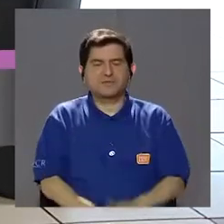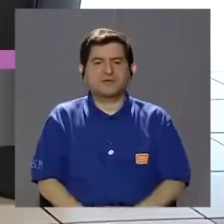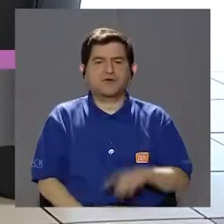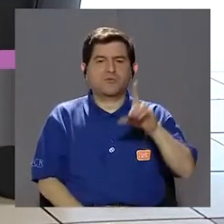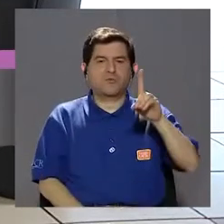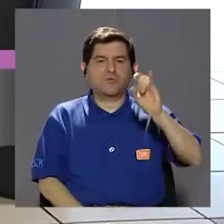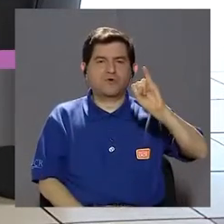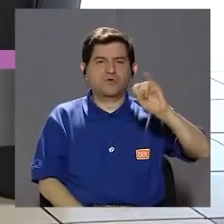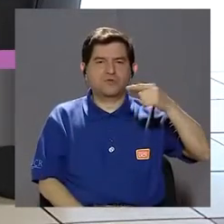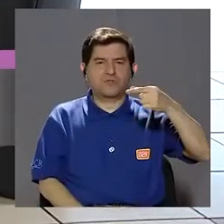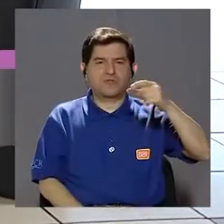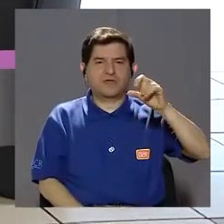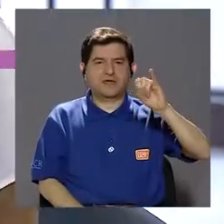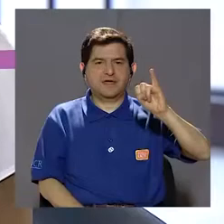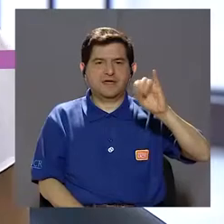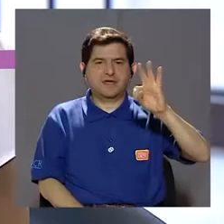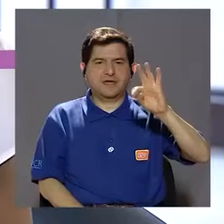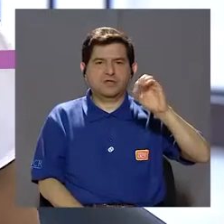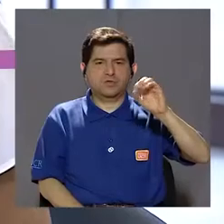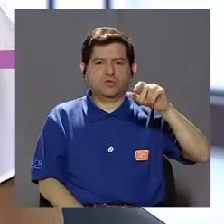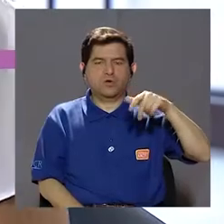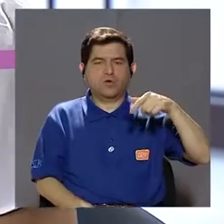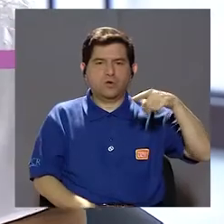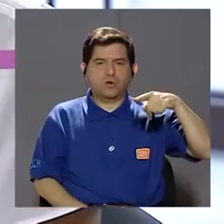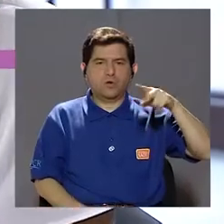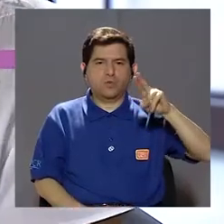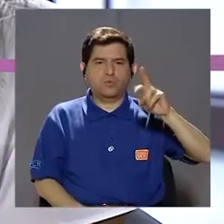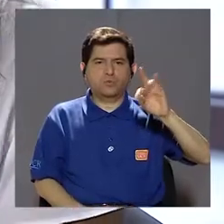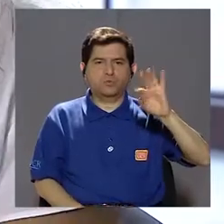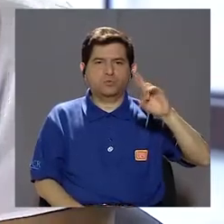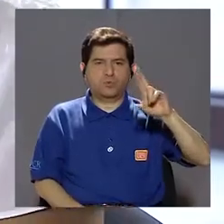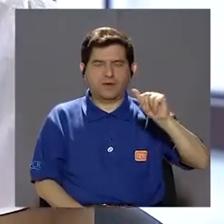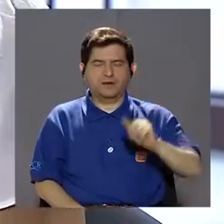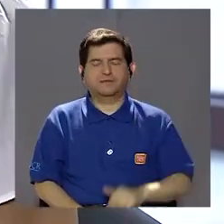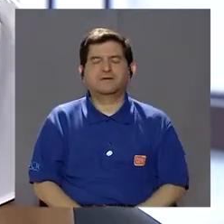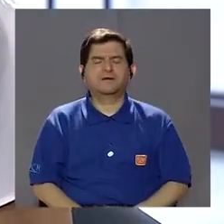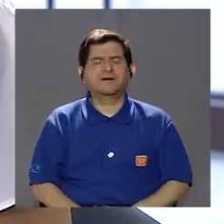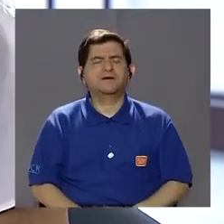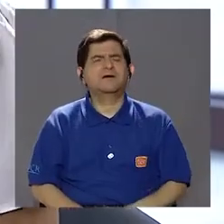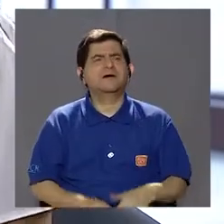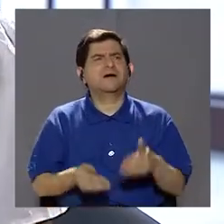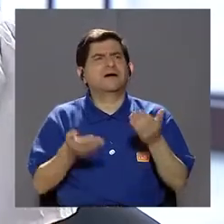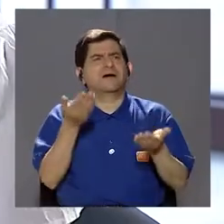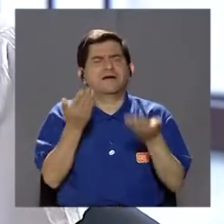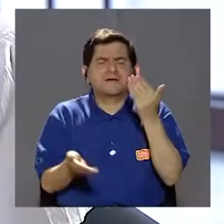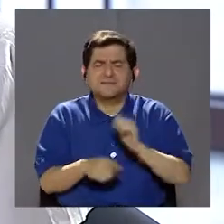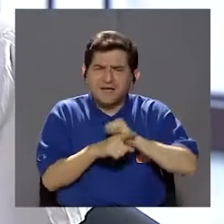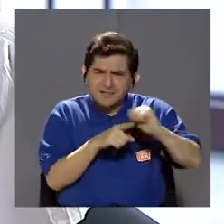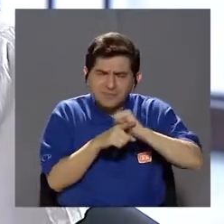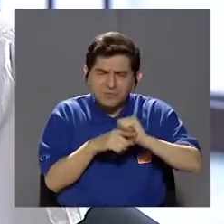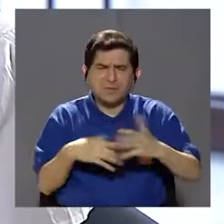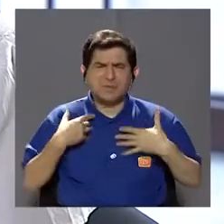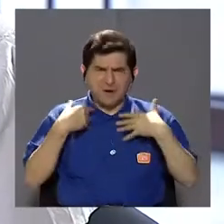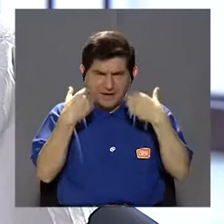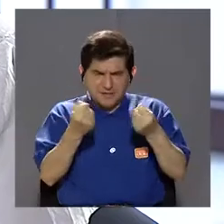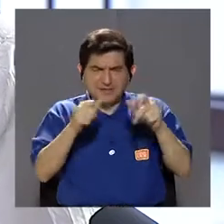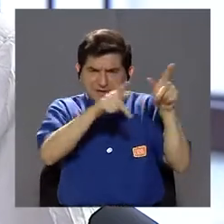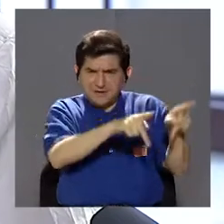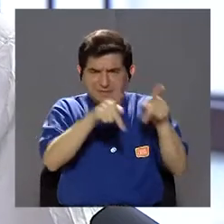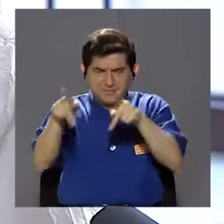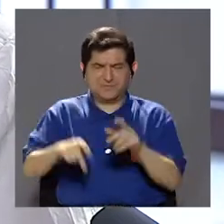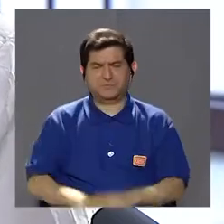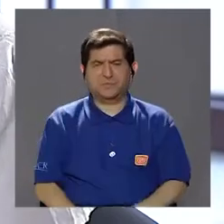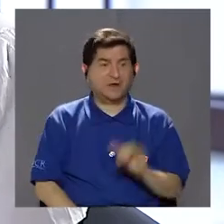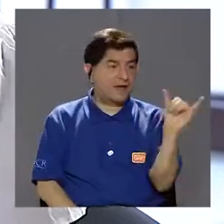digitopuntura también. A nivel de hábitos, porque básicamente, el nivel de prácticas saludables,